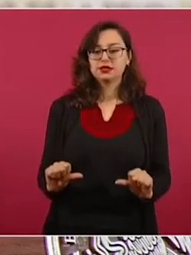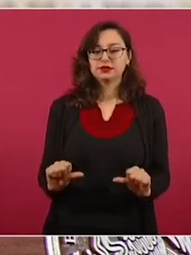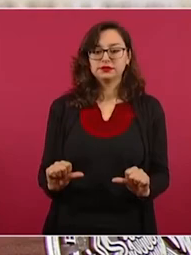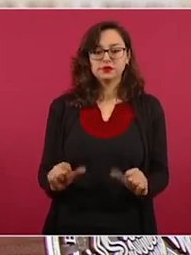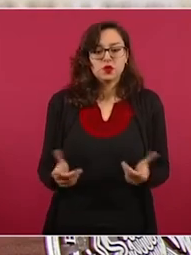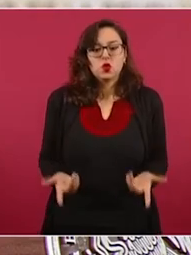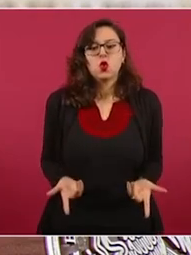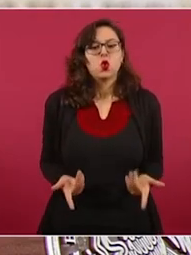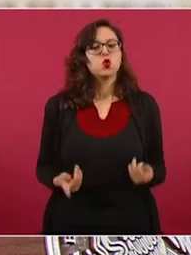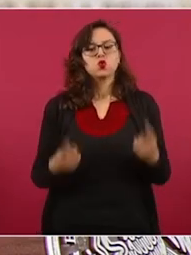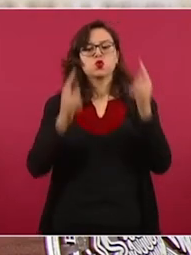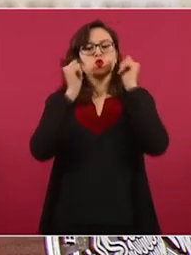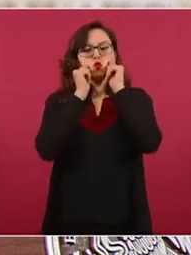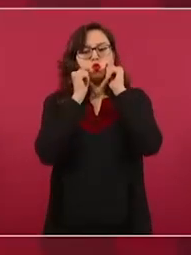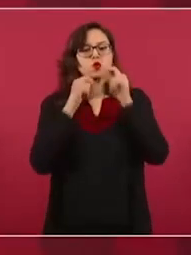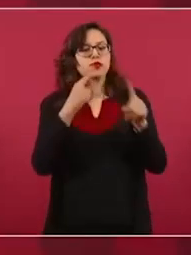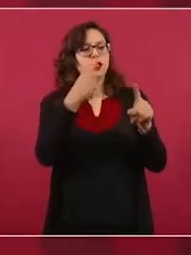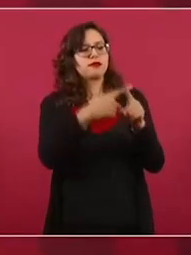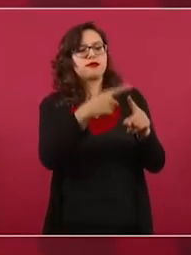trátese de quien se trate.